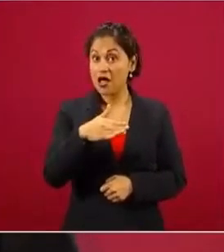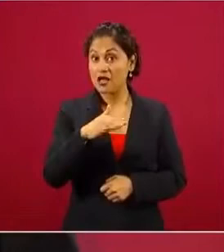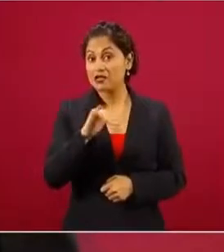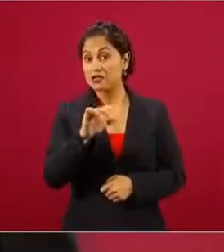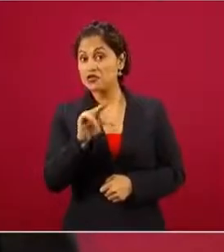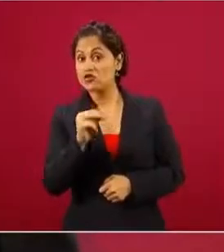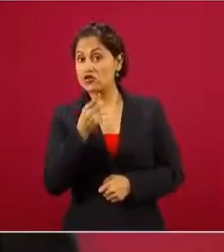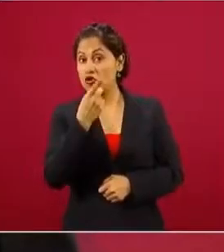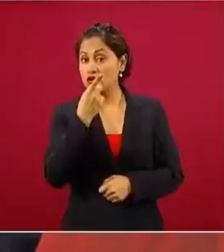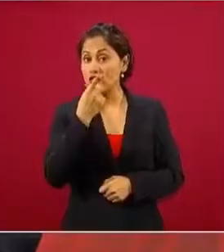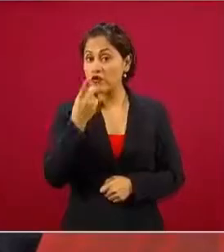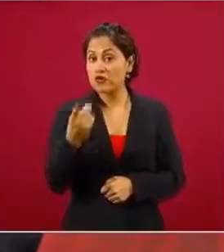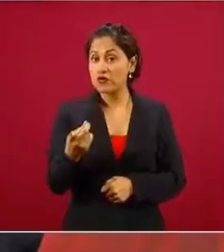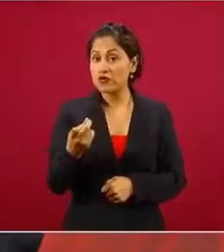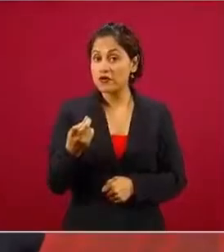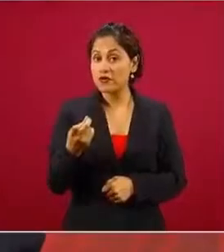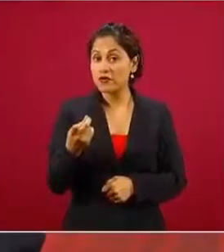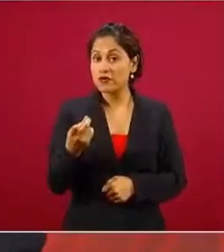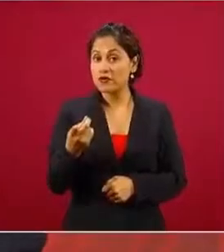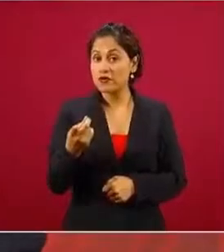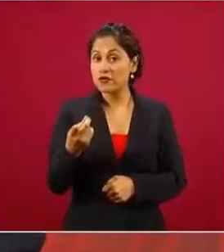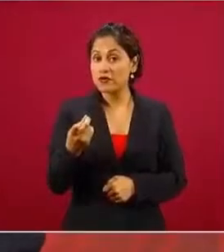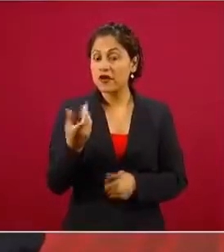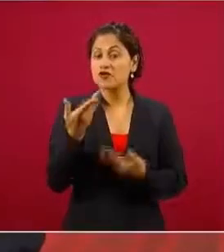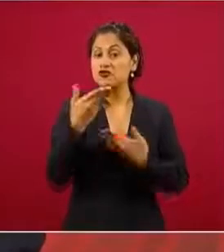lo de la entrada de armas